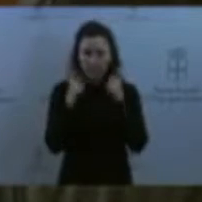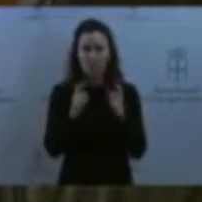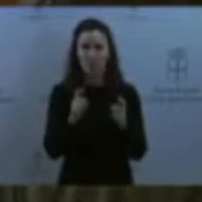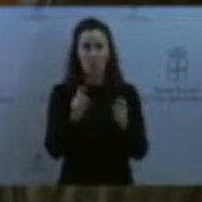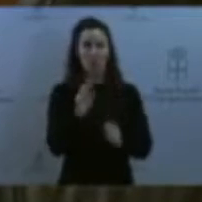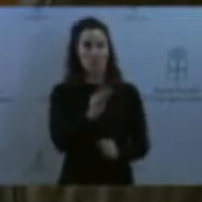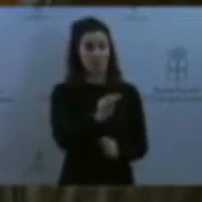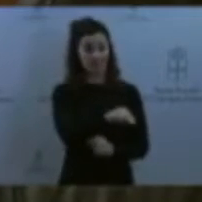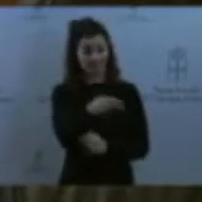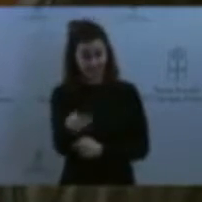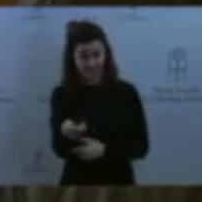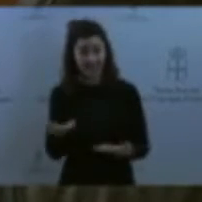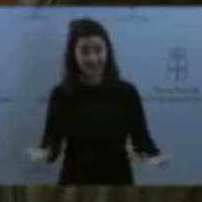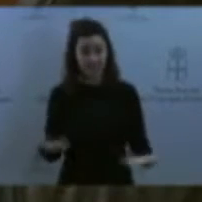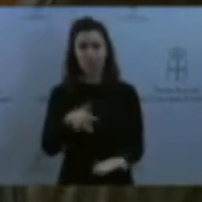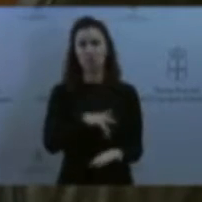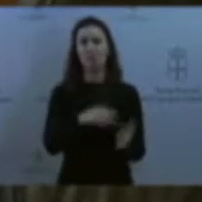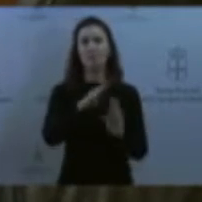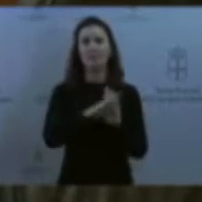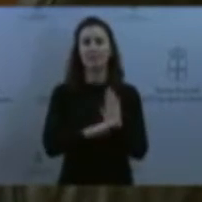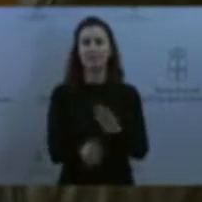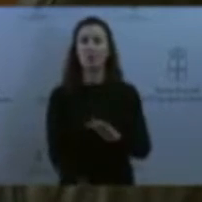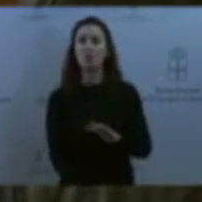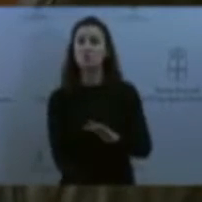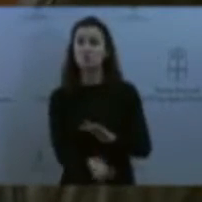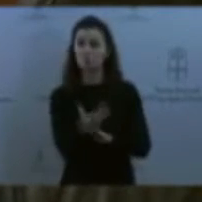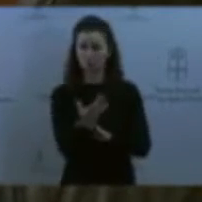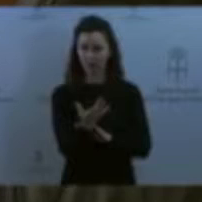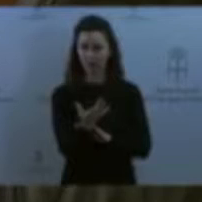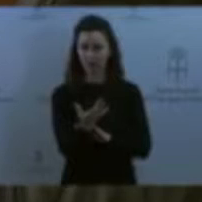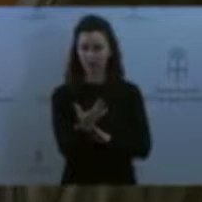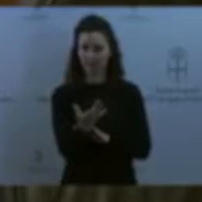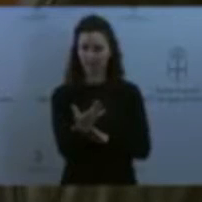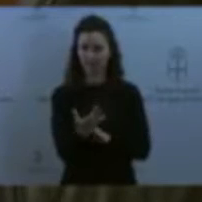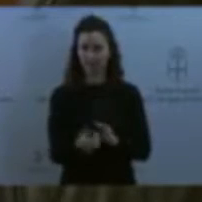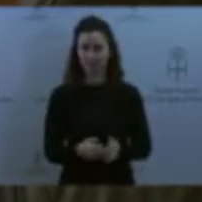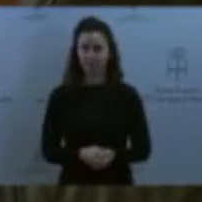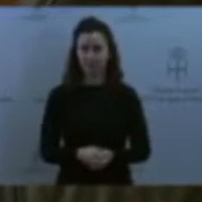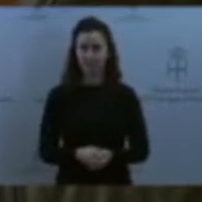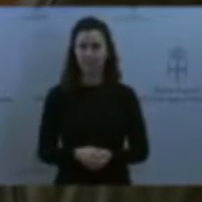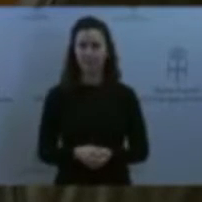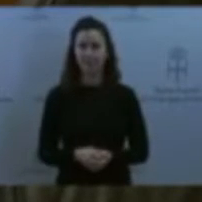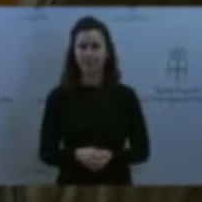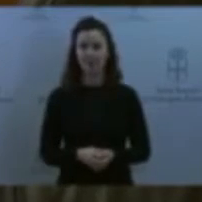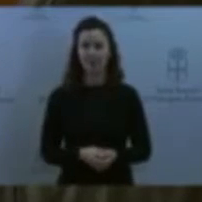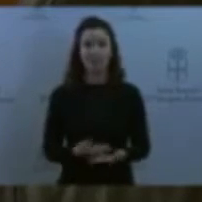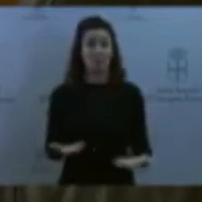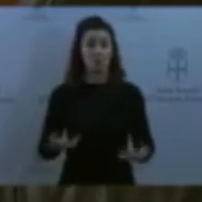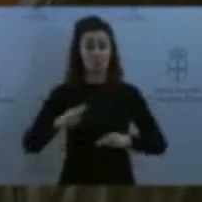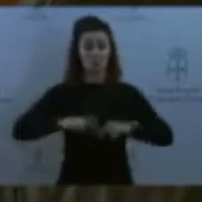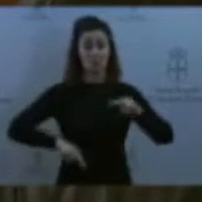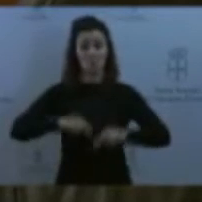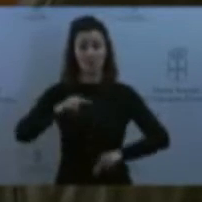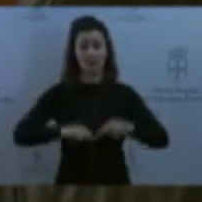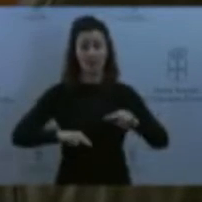una obra impulsada por un particular o por una Administración